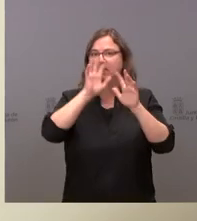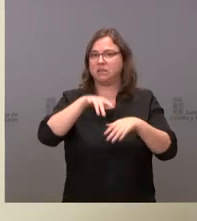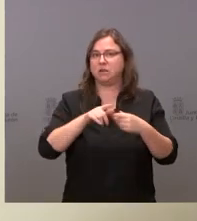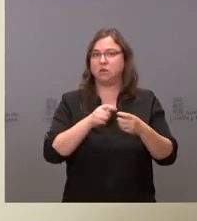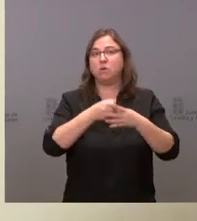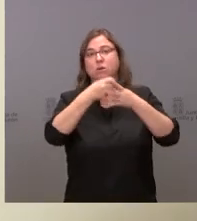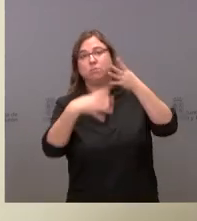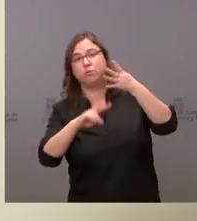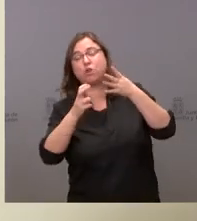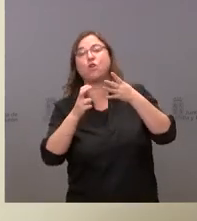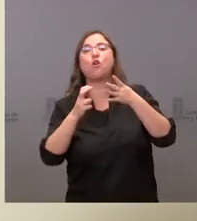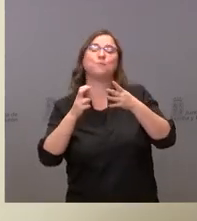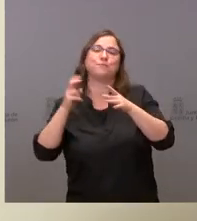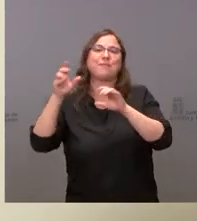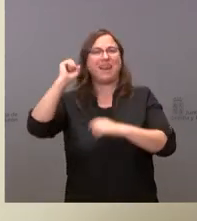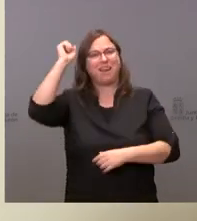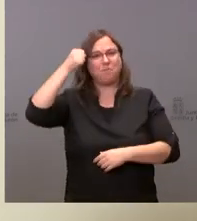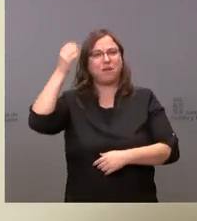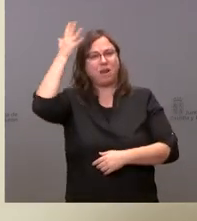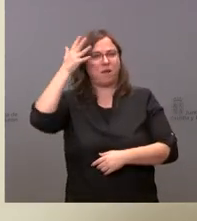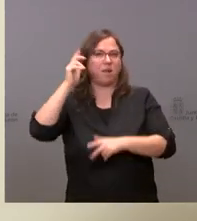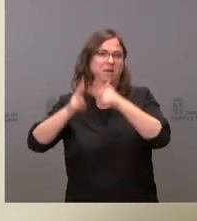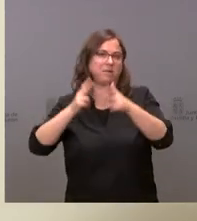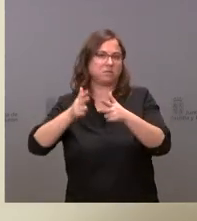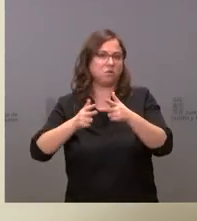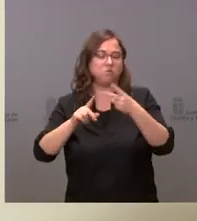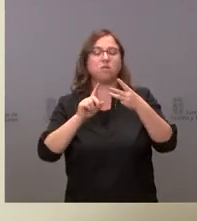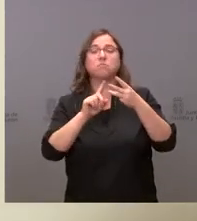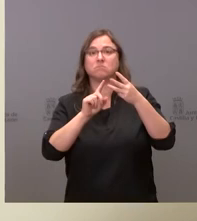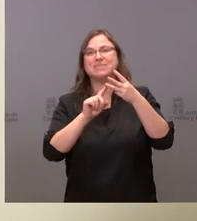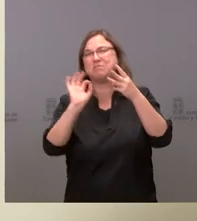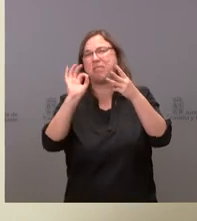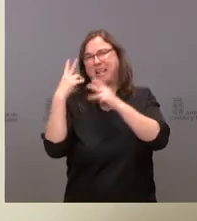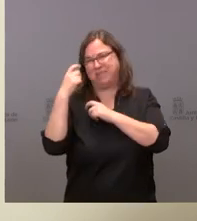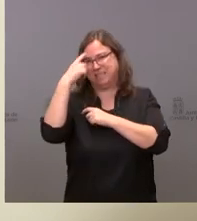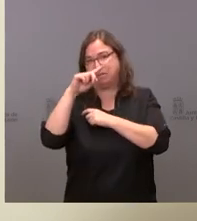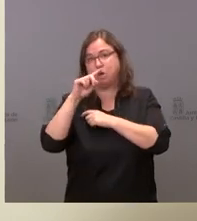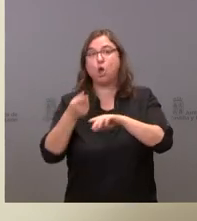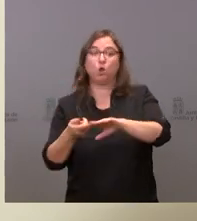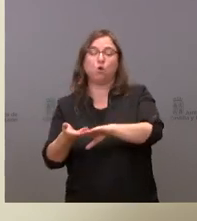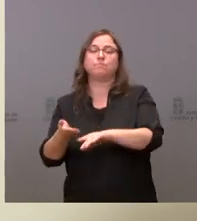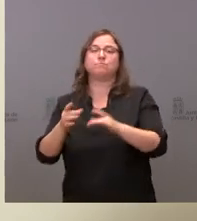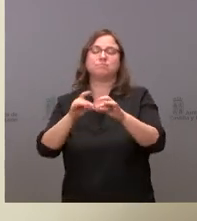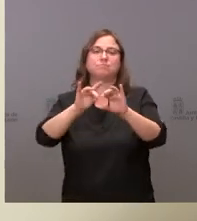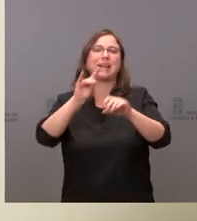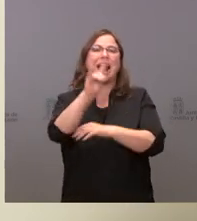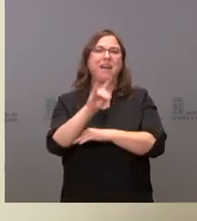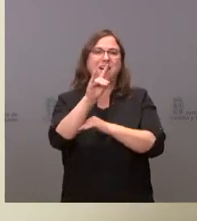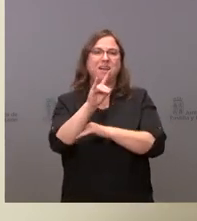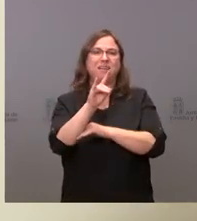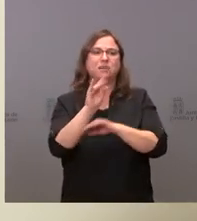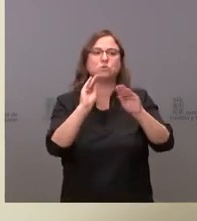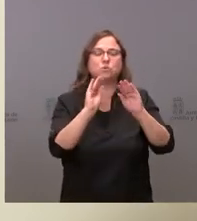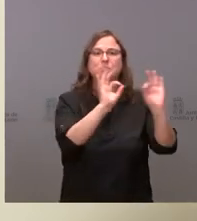otras son comunidades forales en el País Vasco y la otra tiene un régimen especial como es Canarias es decir donde hay que buscar